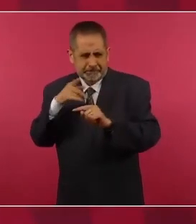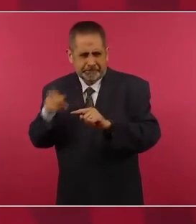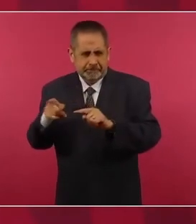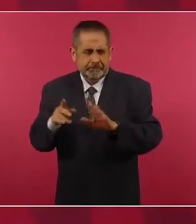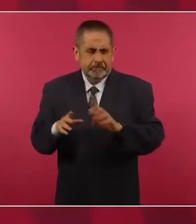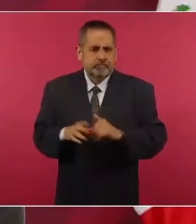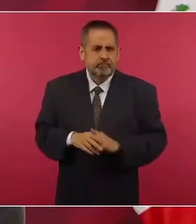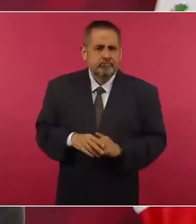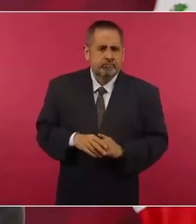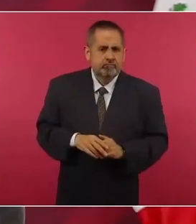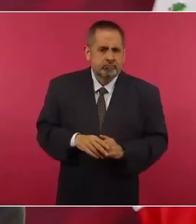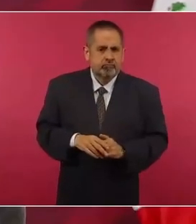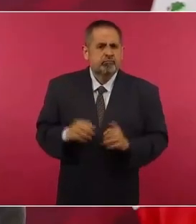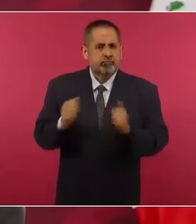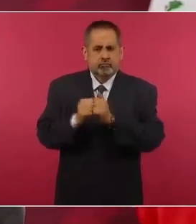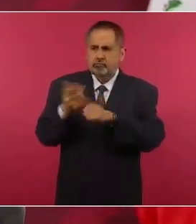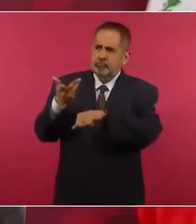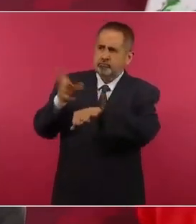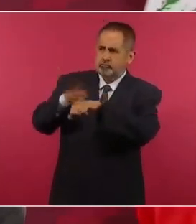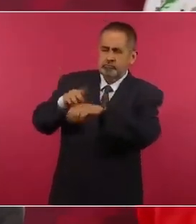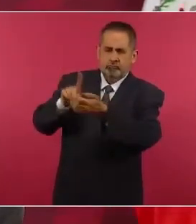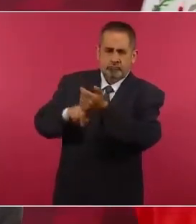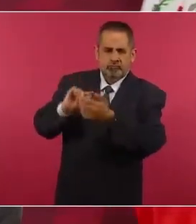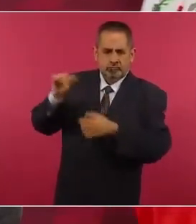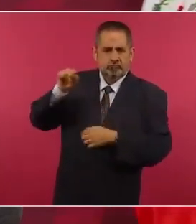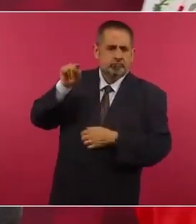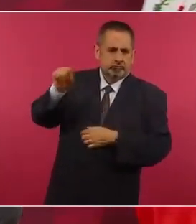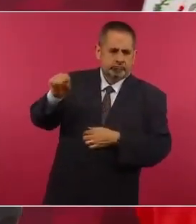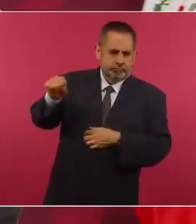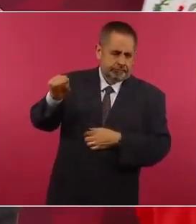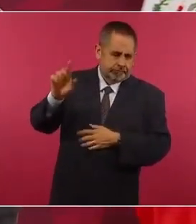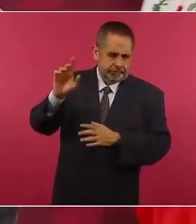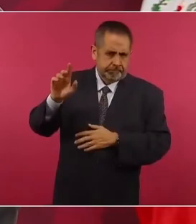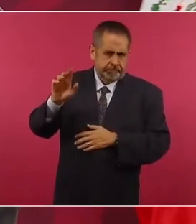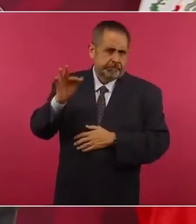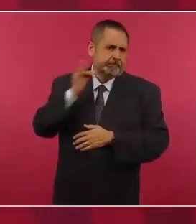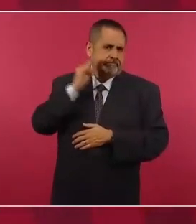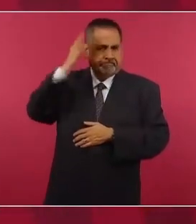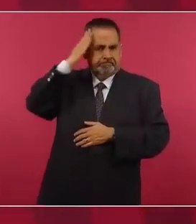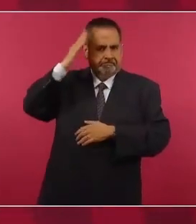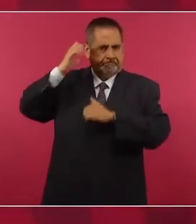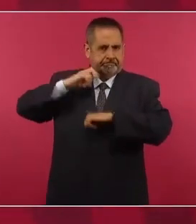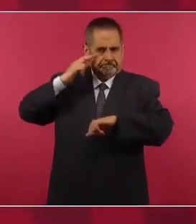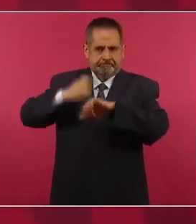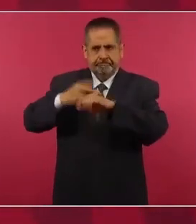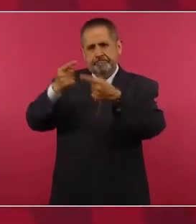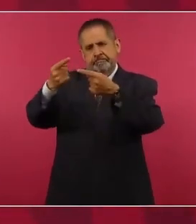desde luego con la autorización del fiscal general, porque